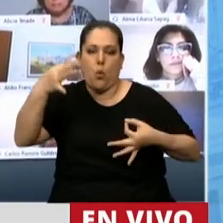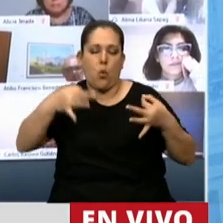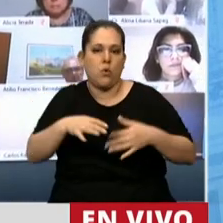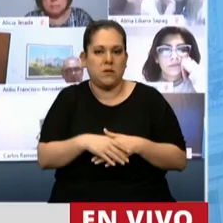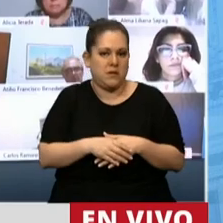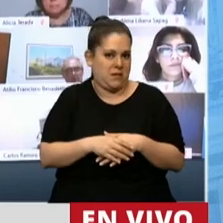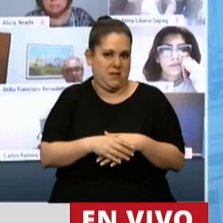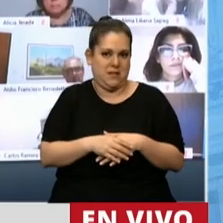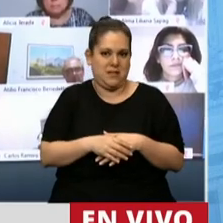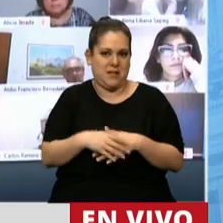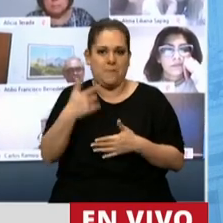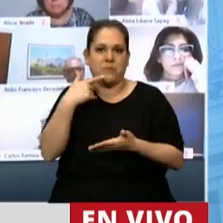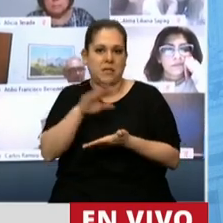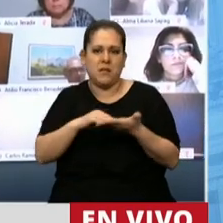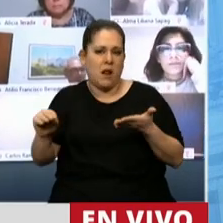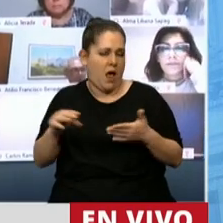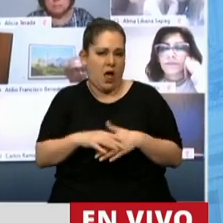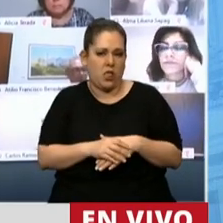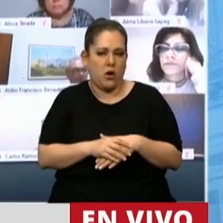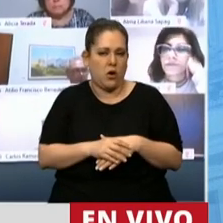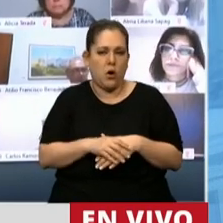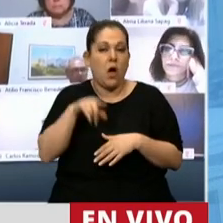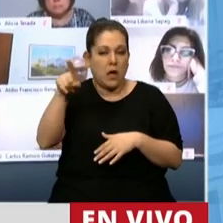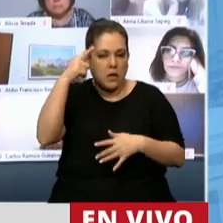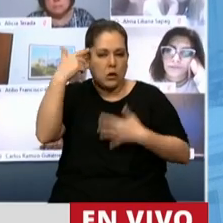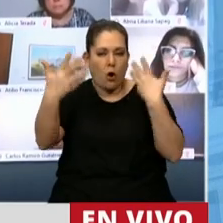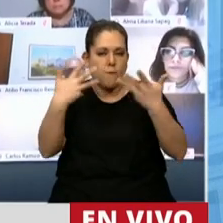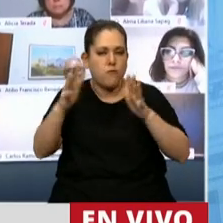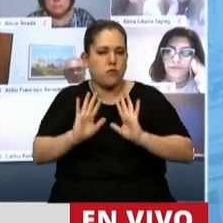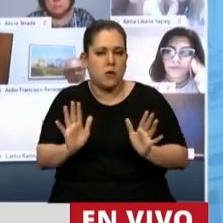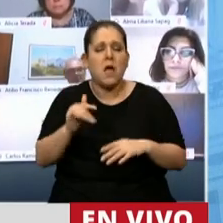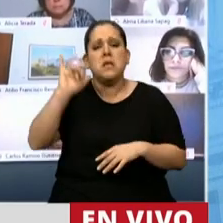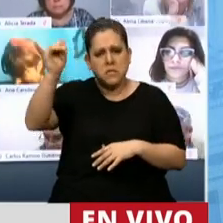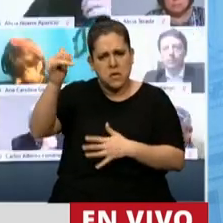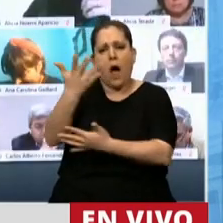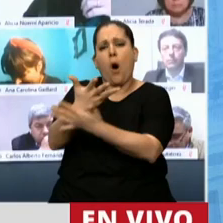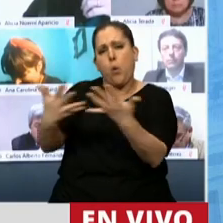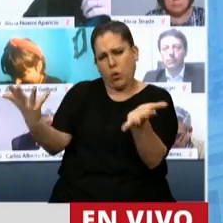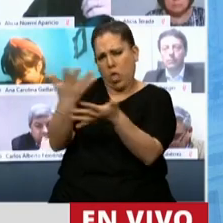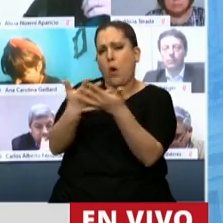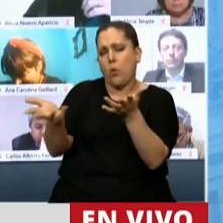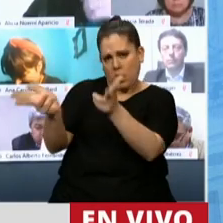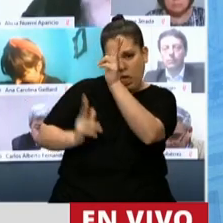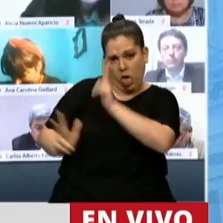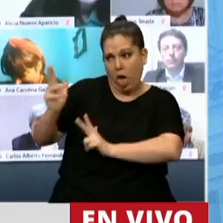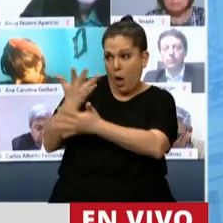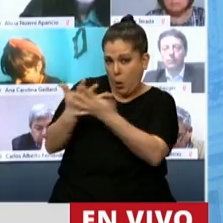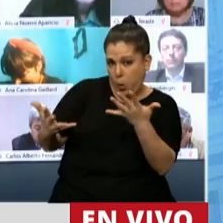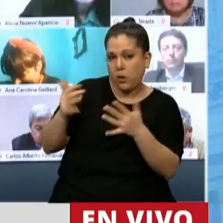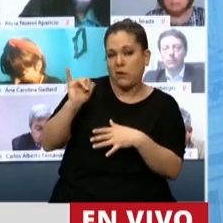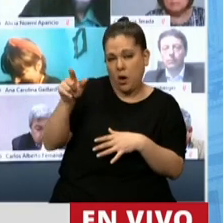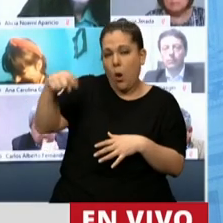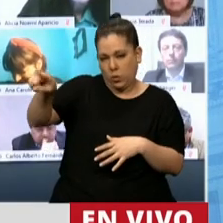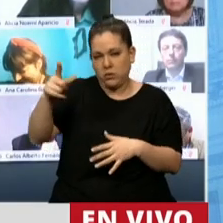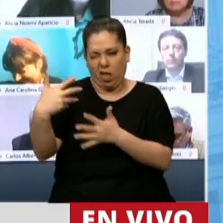Senado, señores. Lo han confundido. Sí puede ser aburrido, pero es cierto, por eso les duele. Han